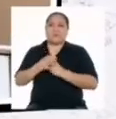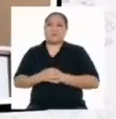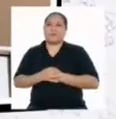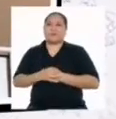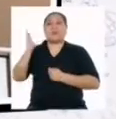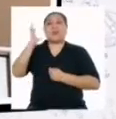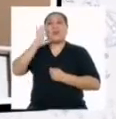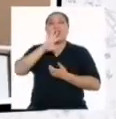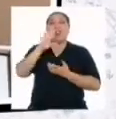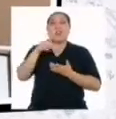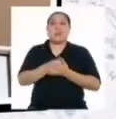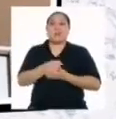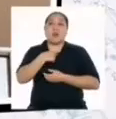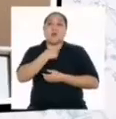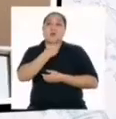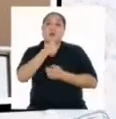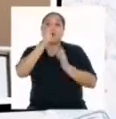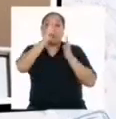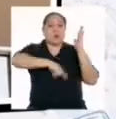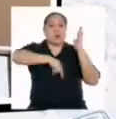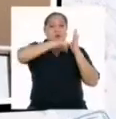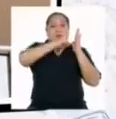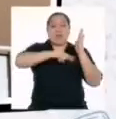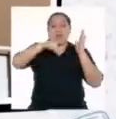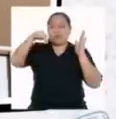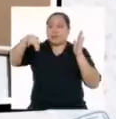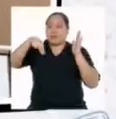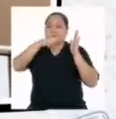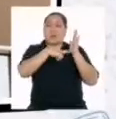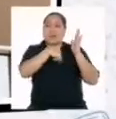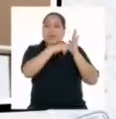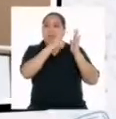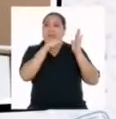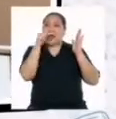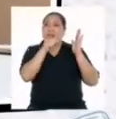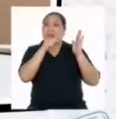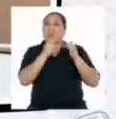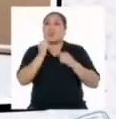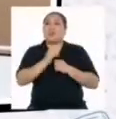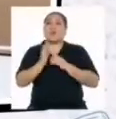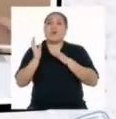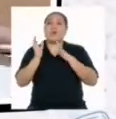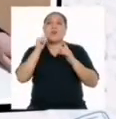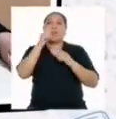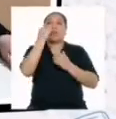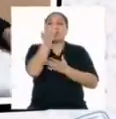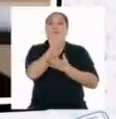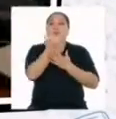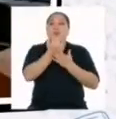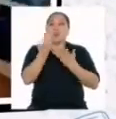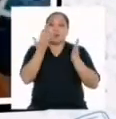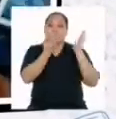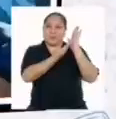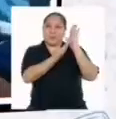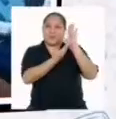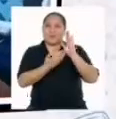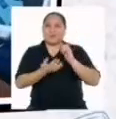Hola a todos y todos. A mí me gusta pintar con pinceles y témperas. En esta ocasión he realizado este dibujo.